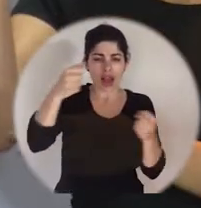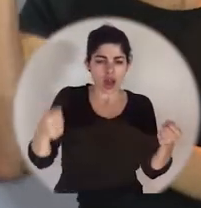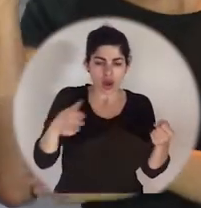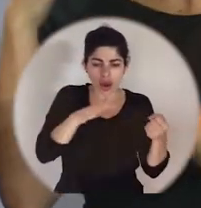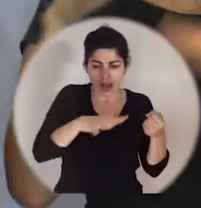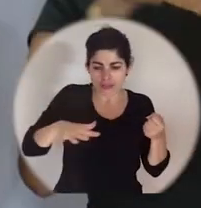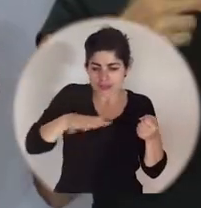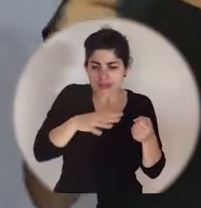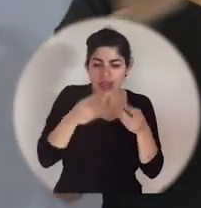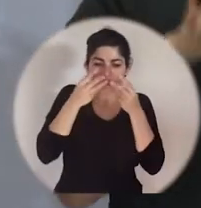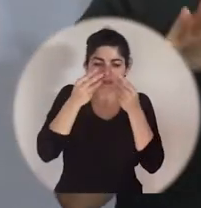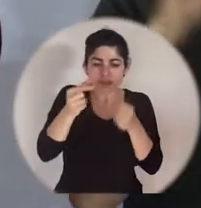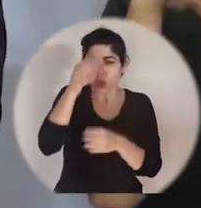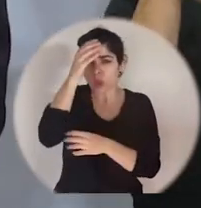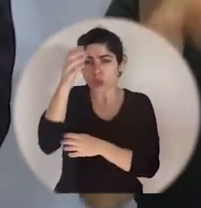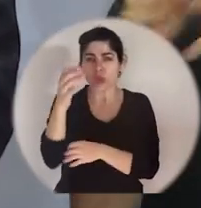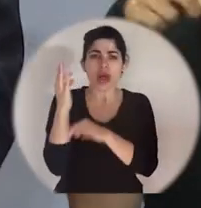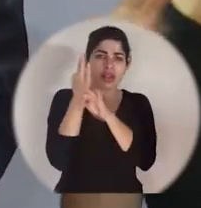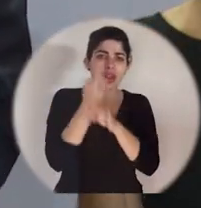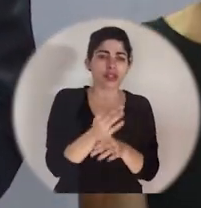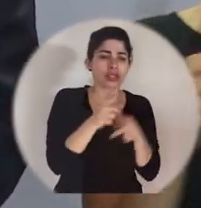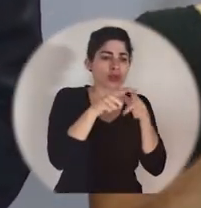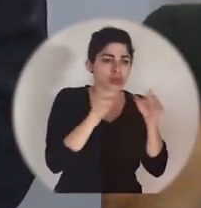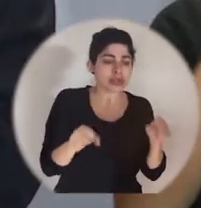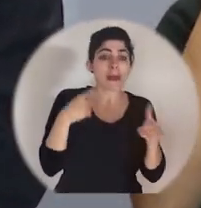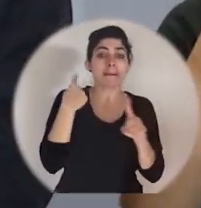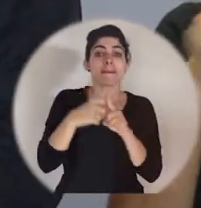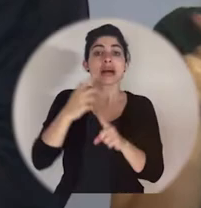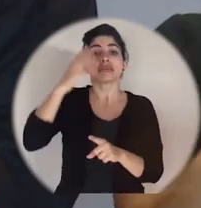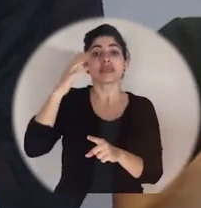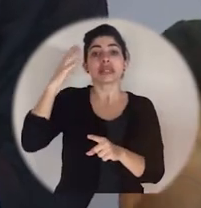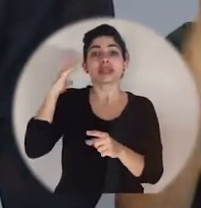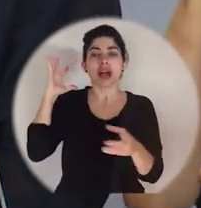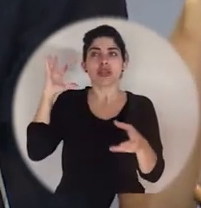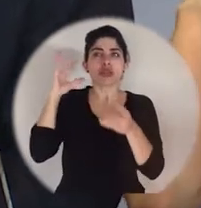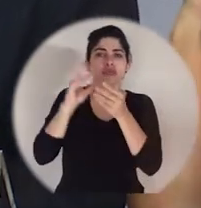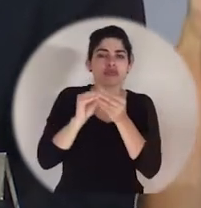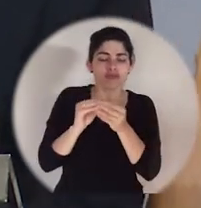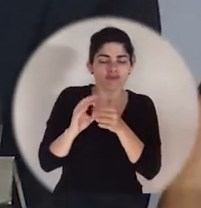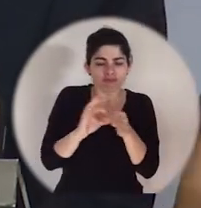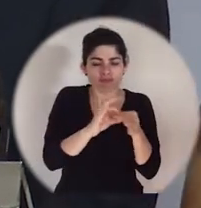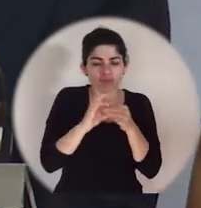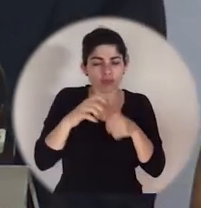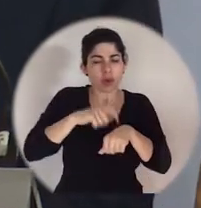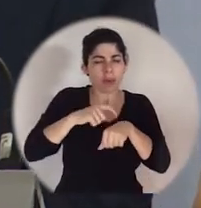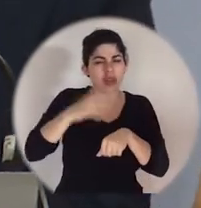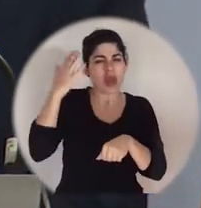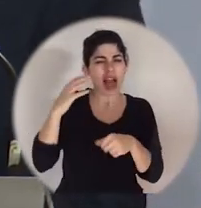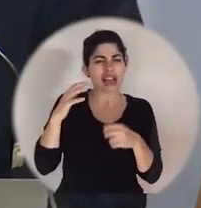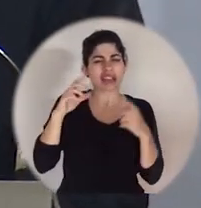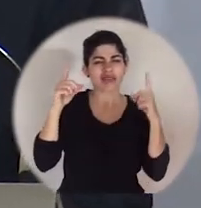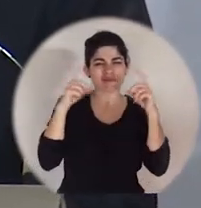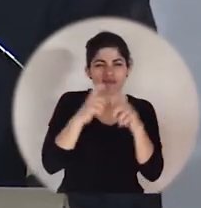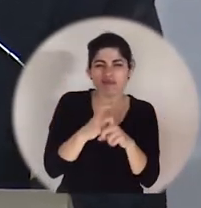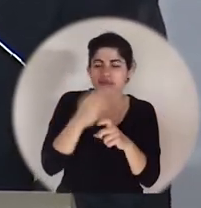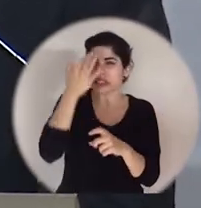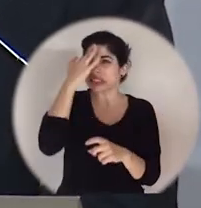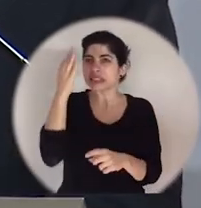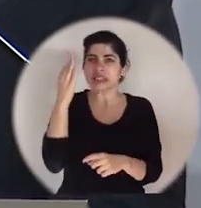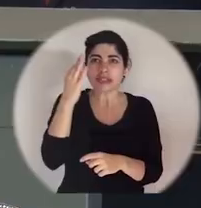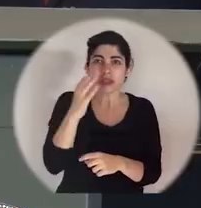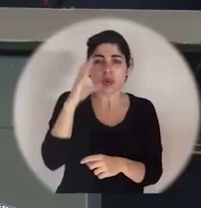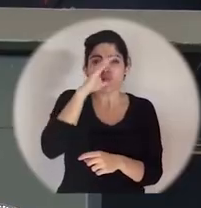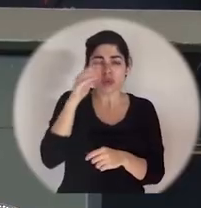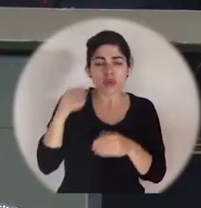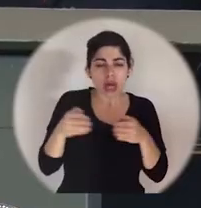y una rica tradición cultural y lingüística, así como el pasado que nos congregó en el fin de una época convulsa e incierta en la meta